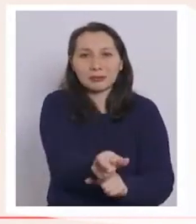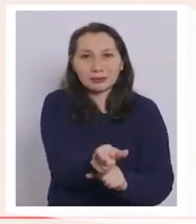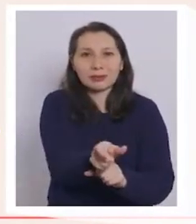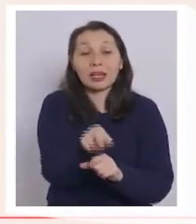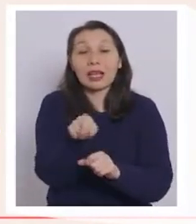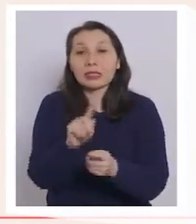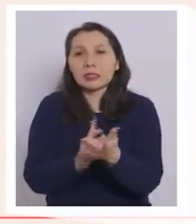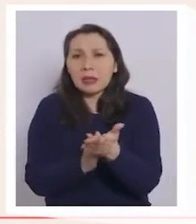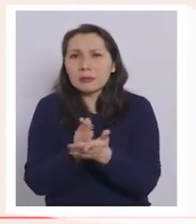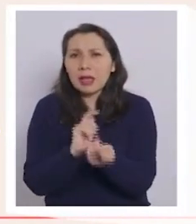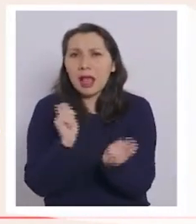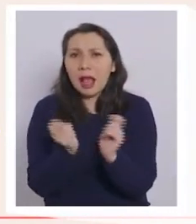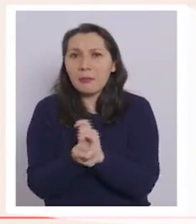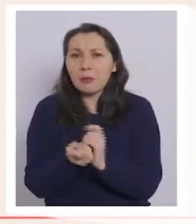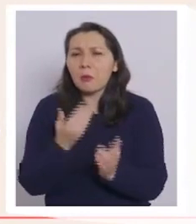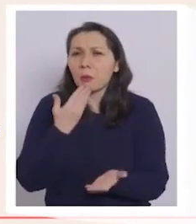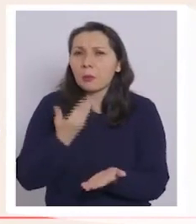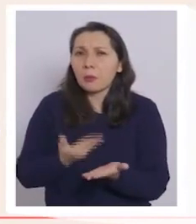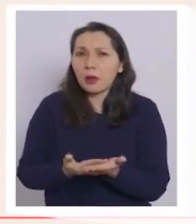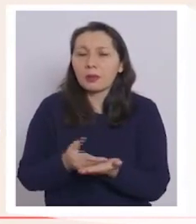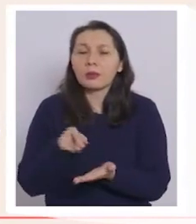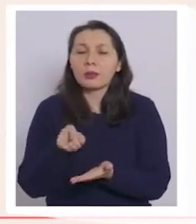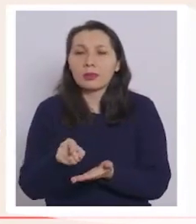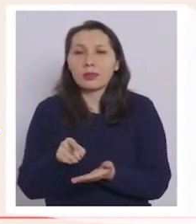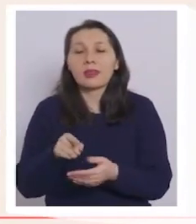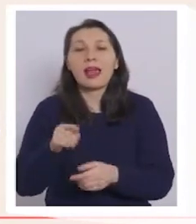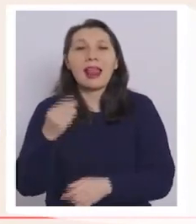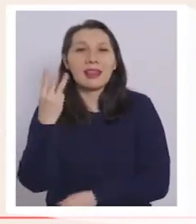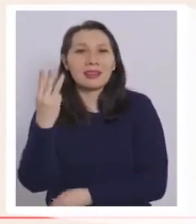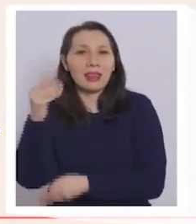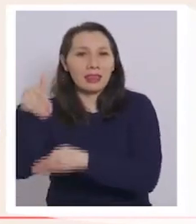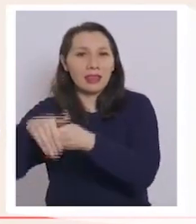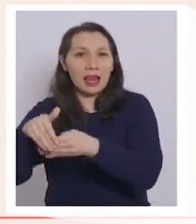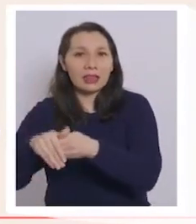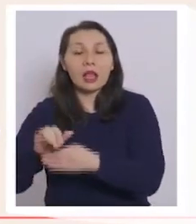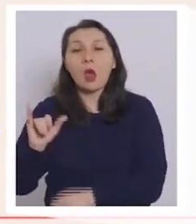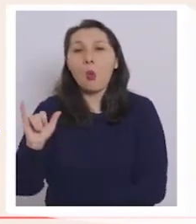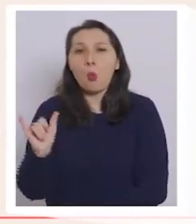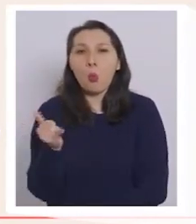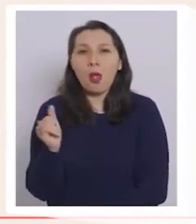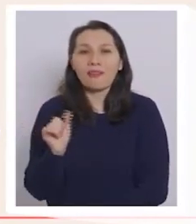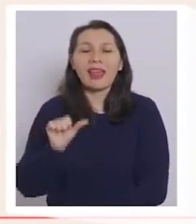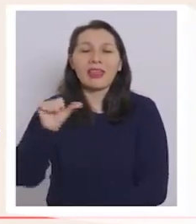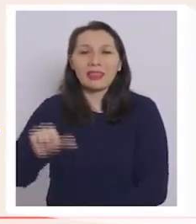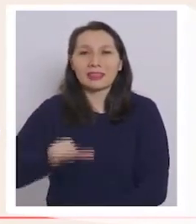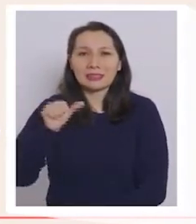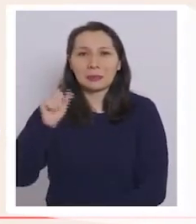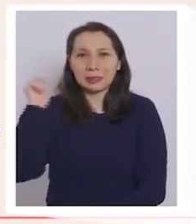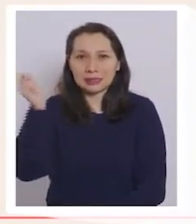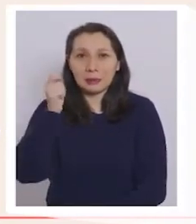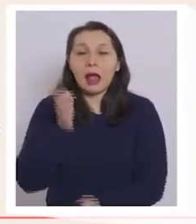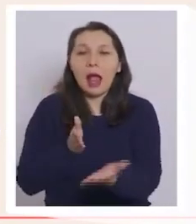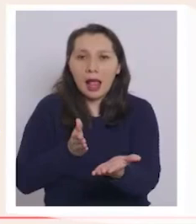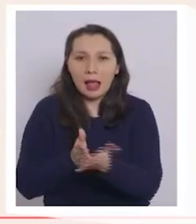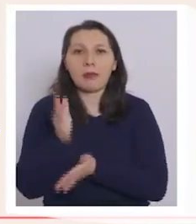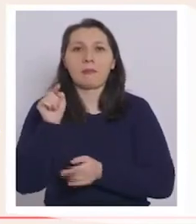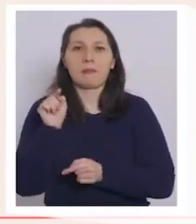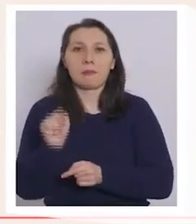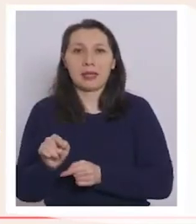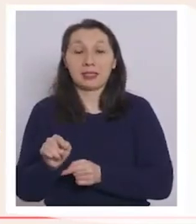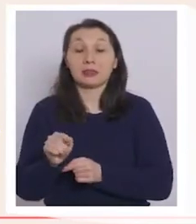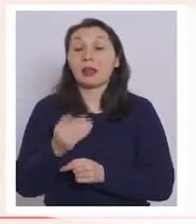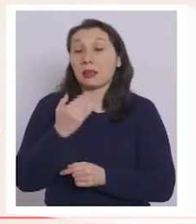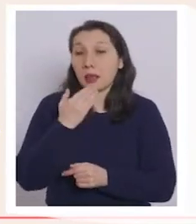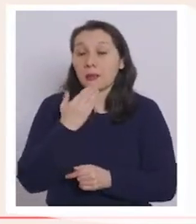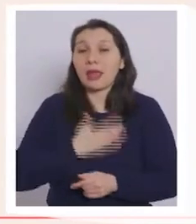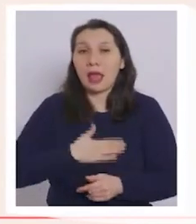comenzar a regir, como les contaba, desde las 15 horas del jueves 16 de septiembre. Y, por supuesto,